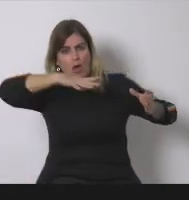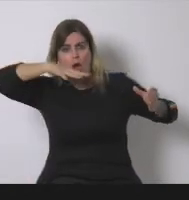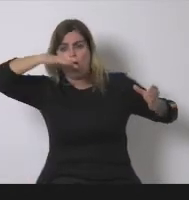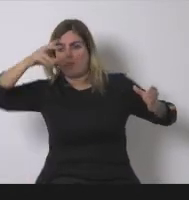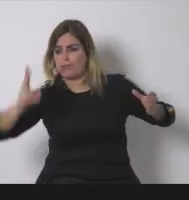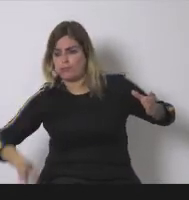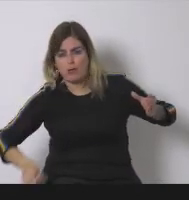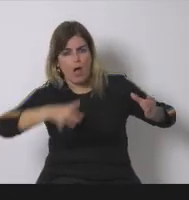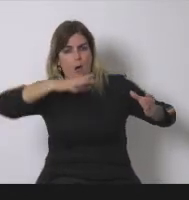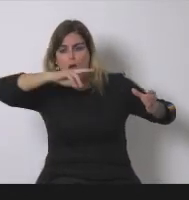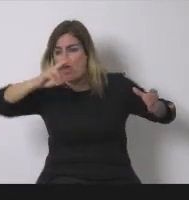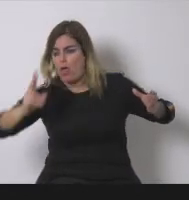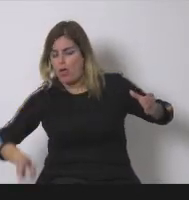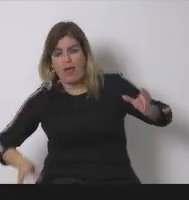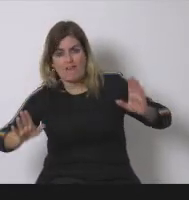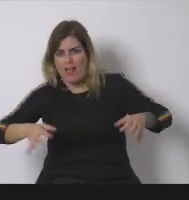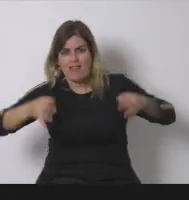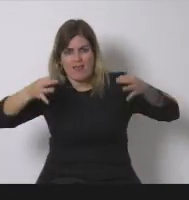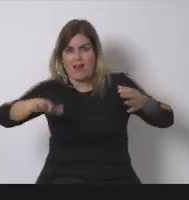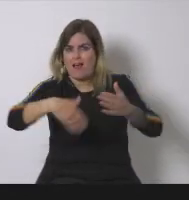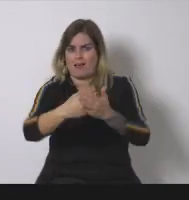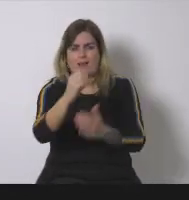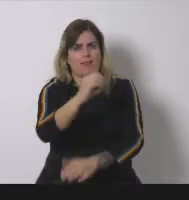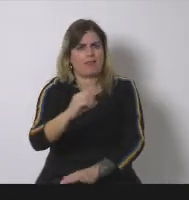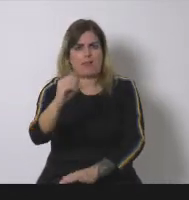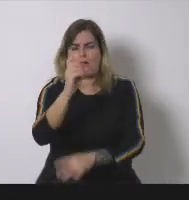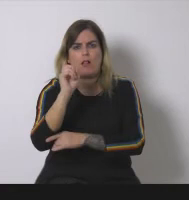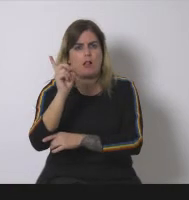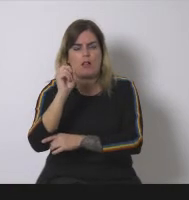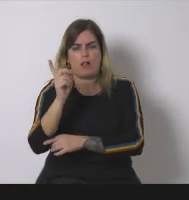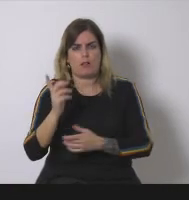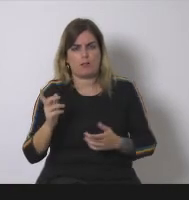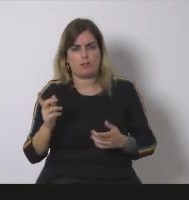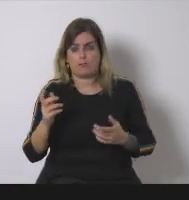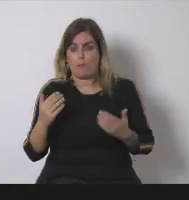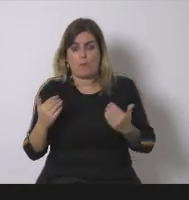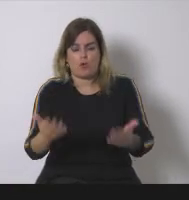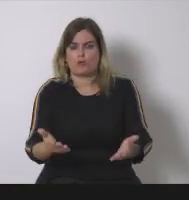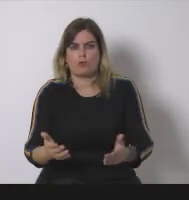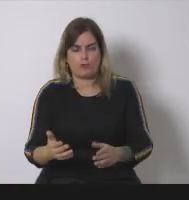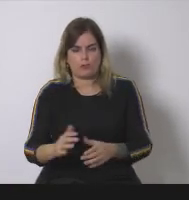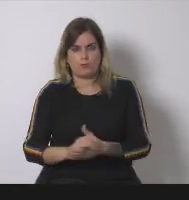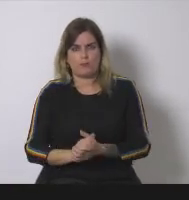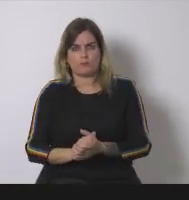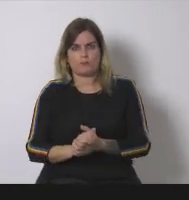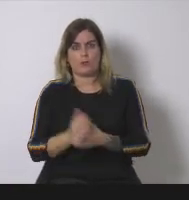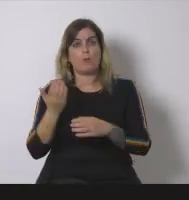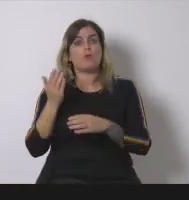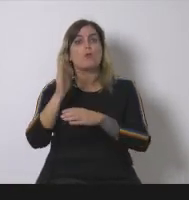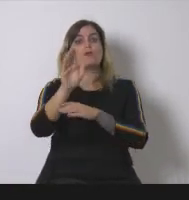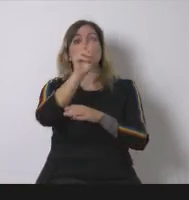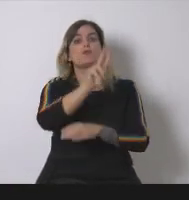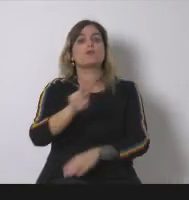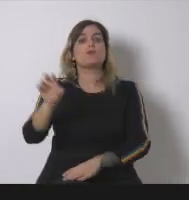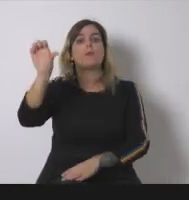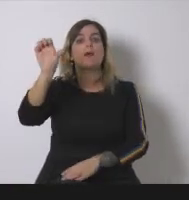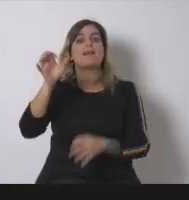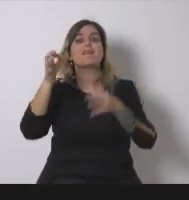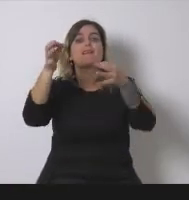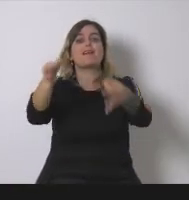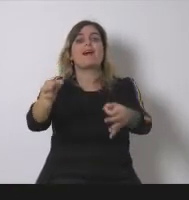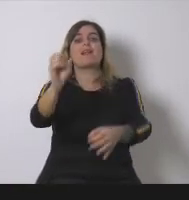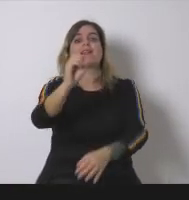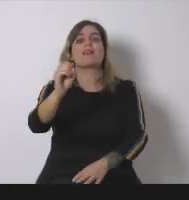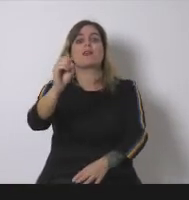de emisiones cuanto antes la propuesta de la Unión Europea es llegar al cero de emisiones en 2050 a nivel